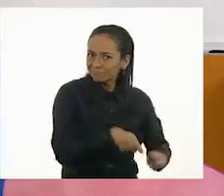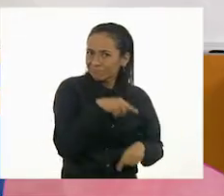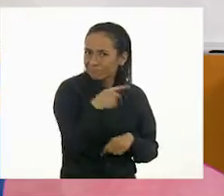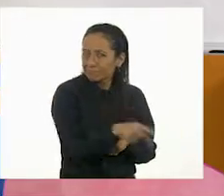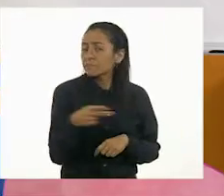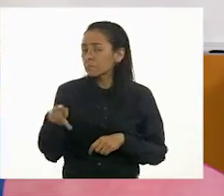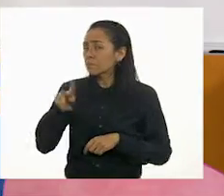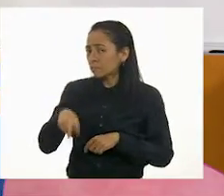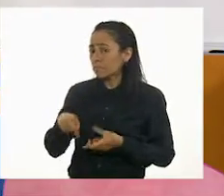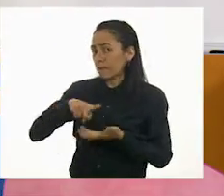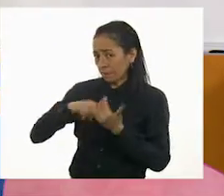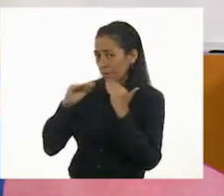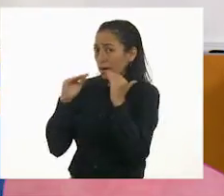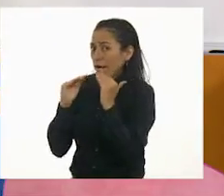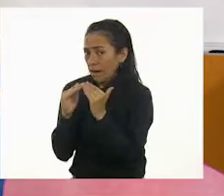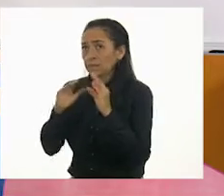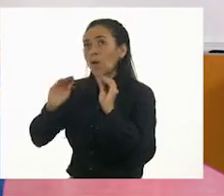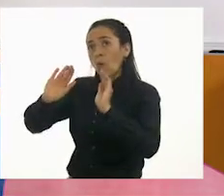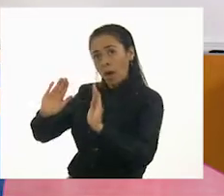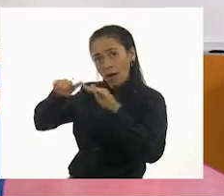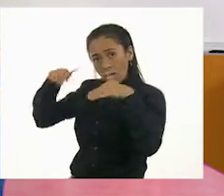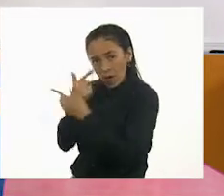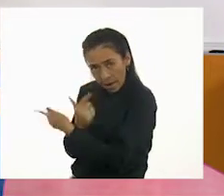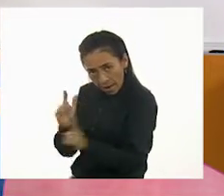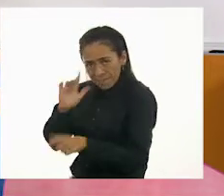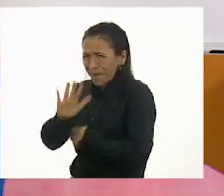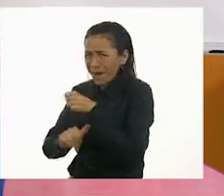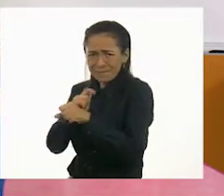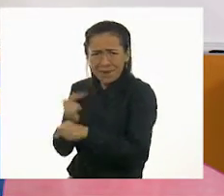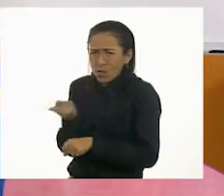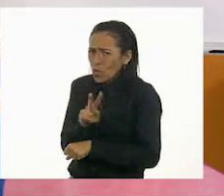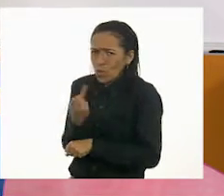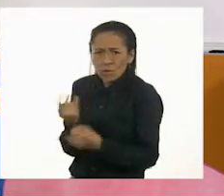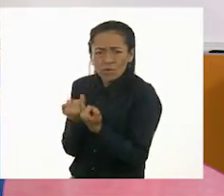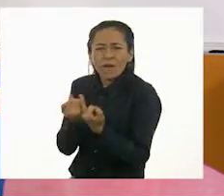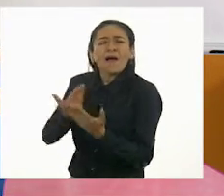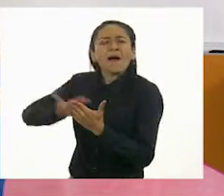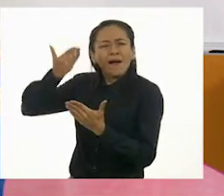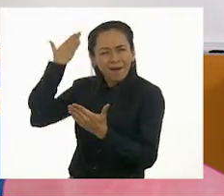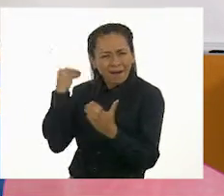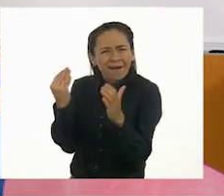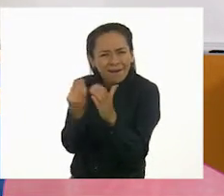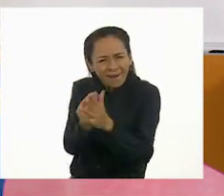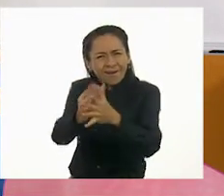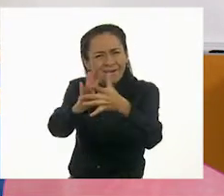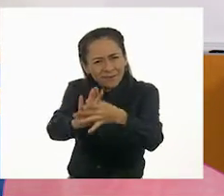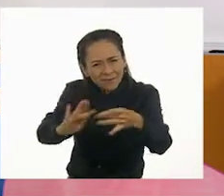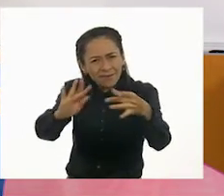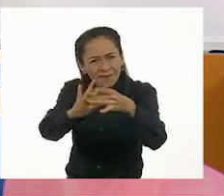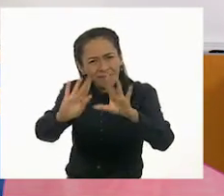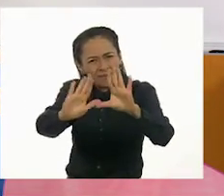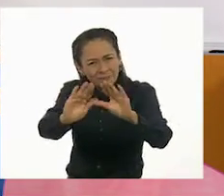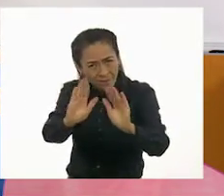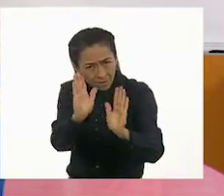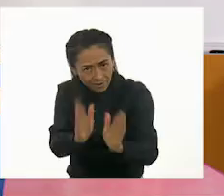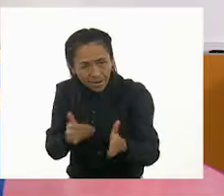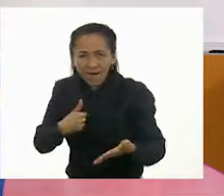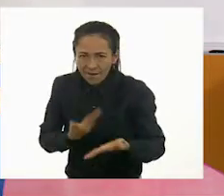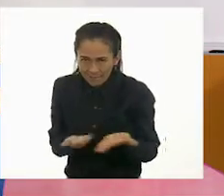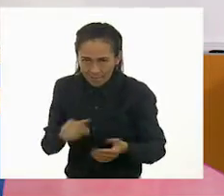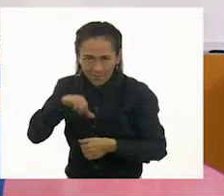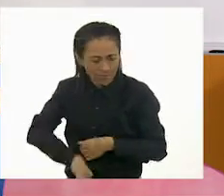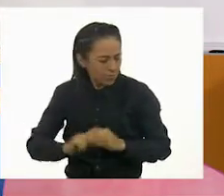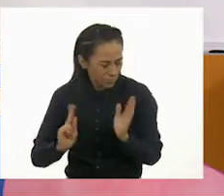animales domésticos como animales, como lo hemos comentado en las clases anteriores y en esta clase también lo vamos a mencionar. Bien,